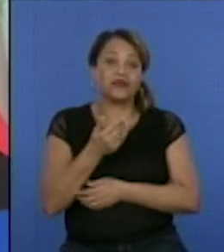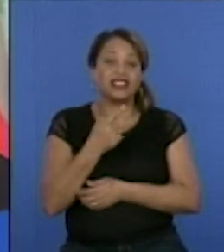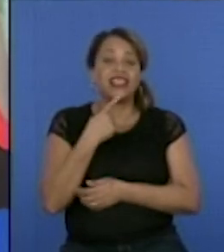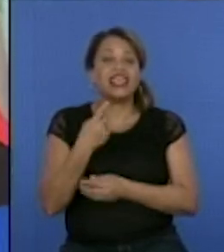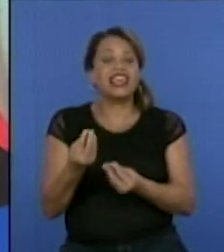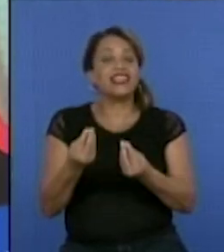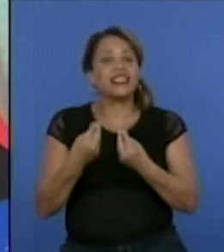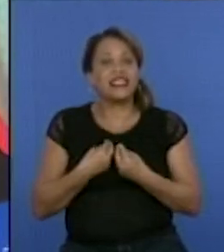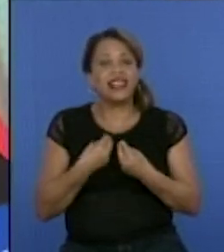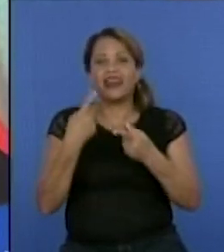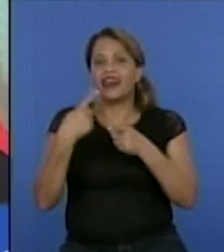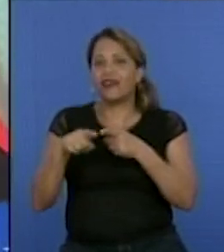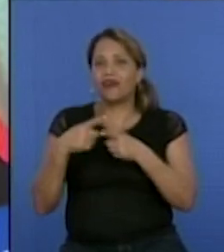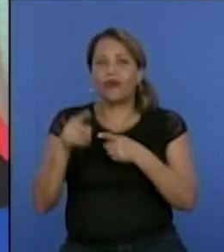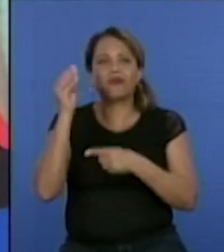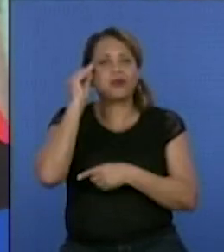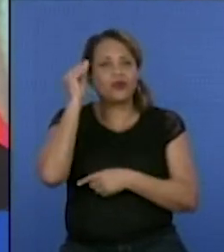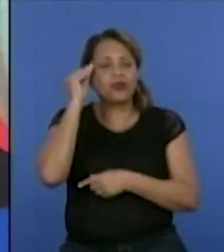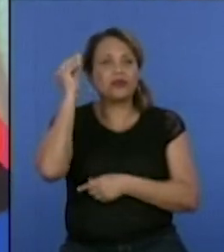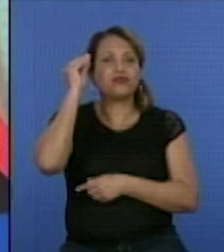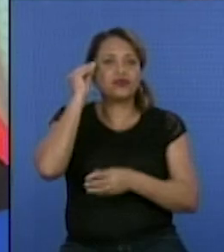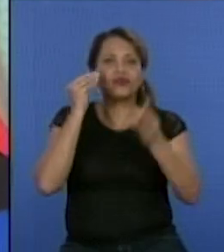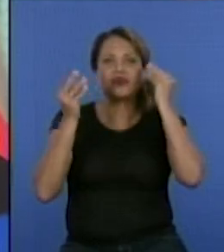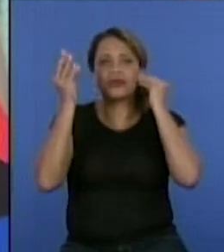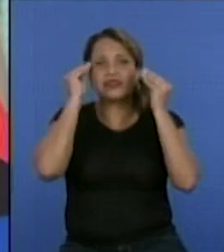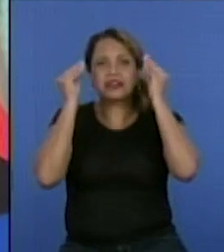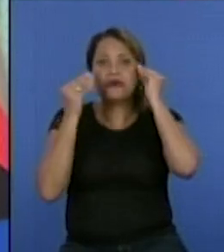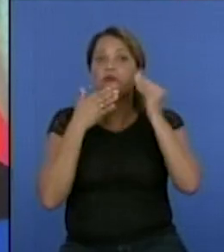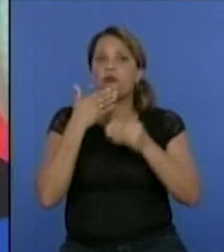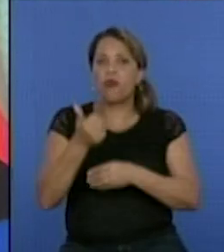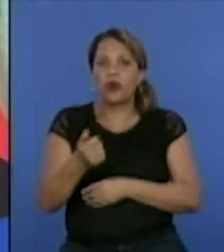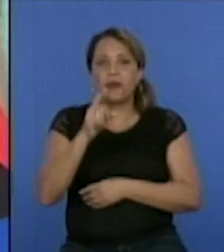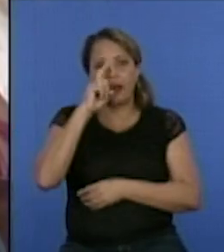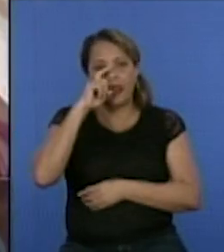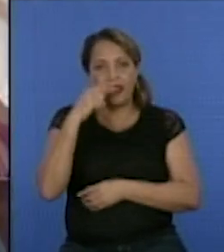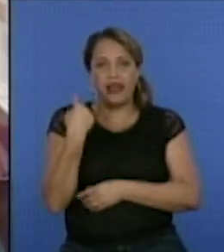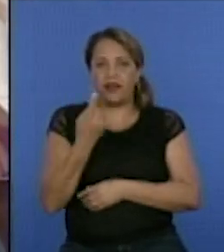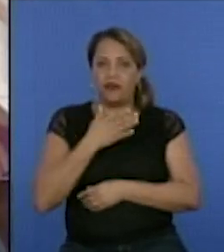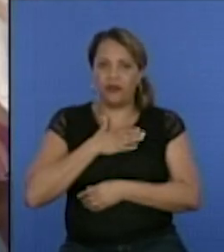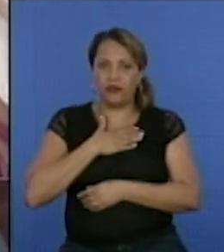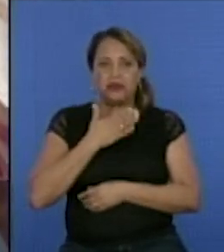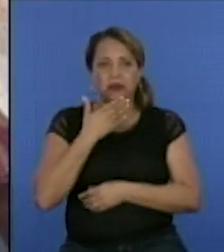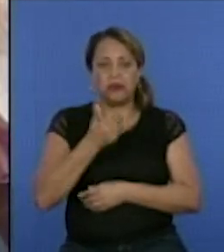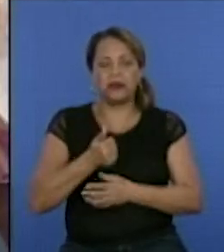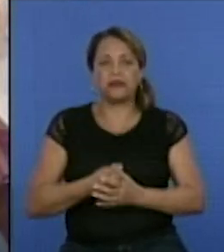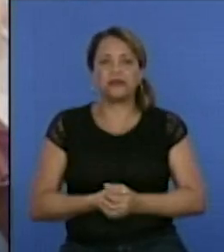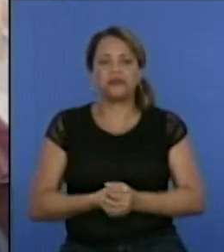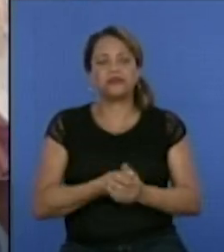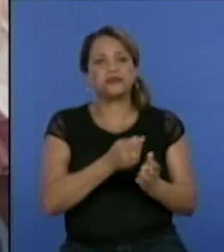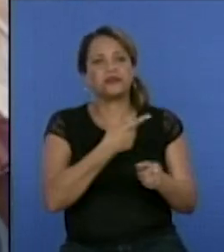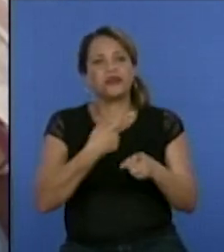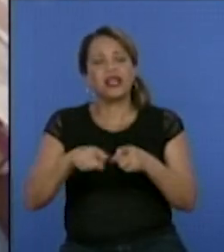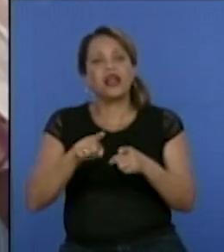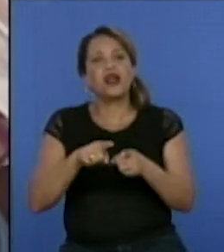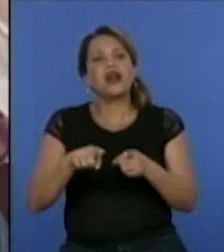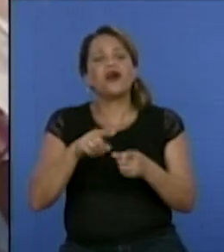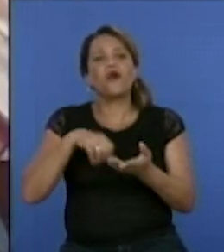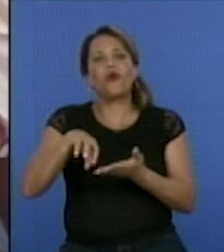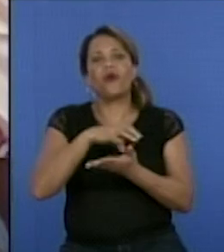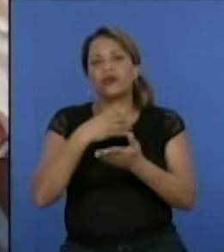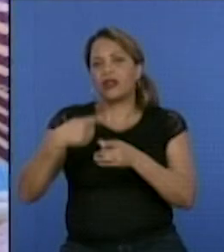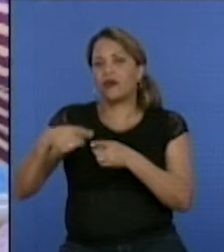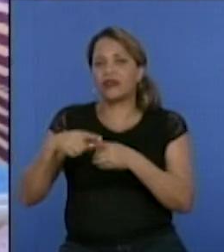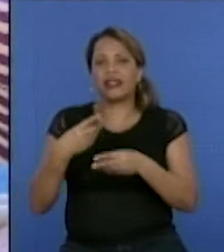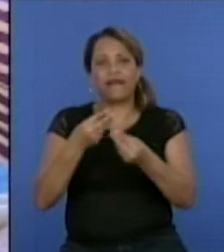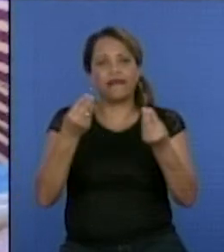una serie de conocimientos que son muy buenos para la edad de nosotros. Entre otras acciones, este lugar brinda a los